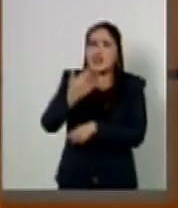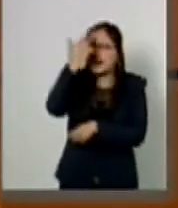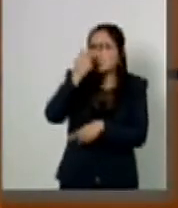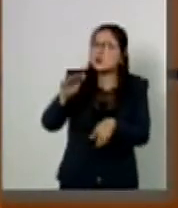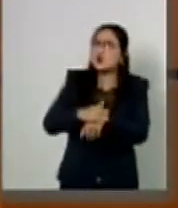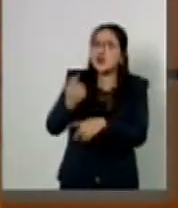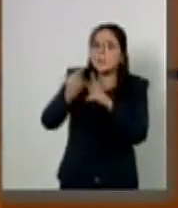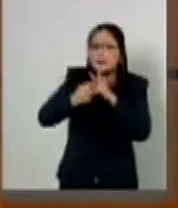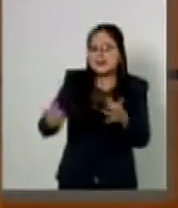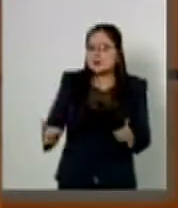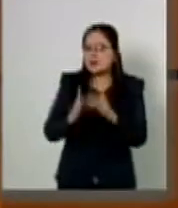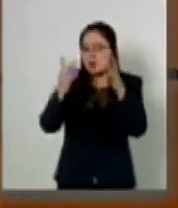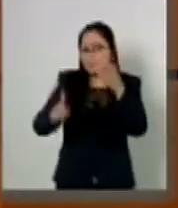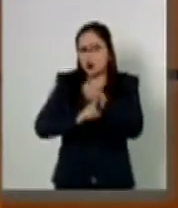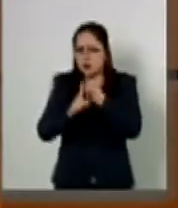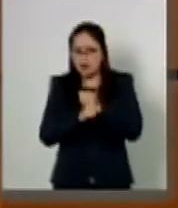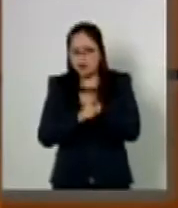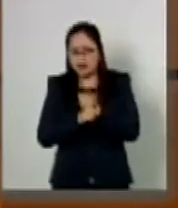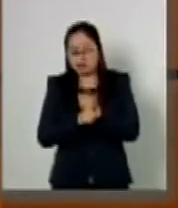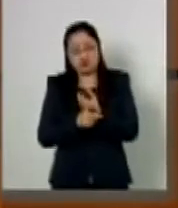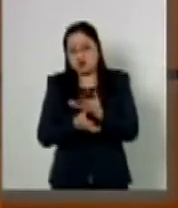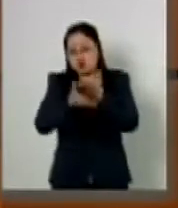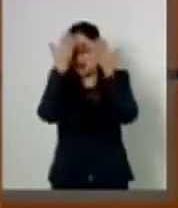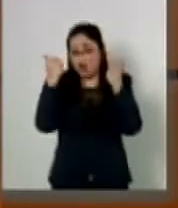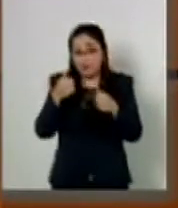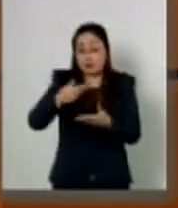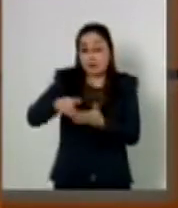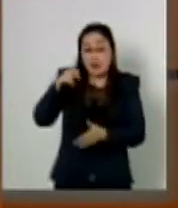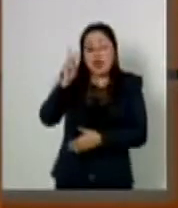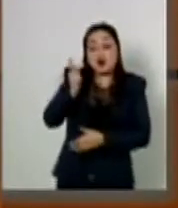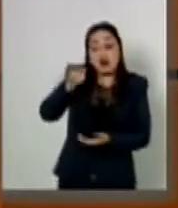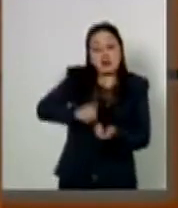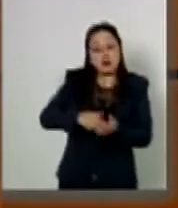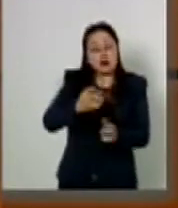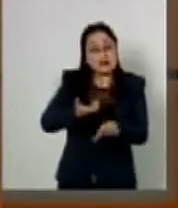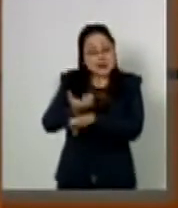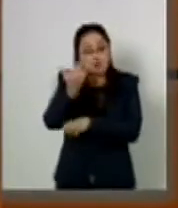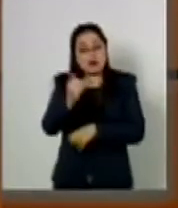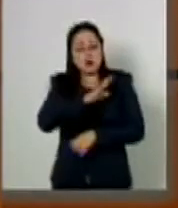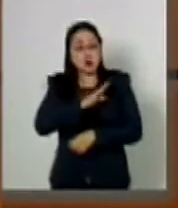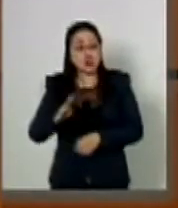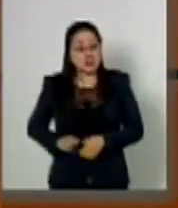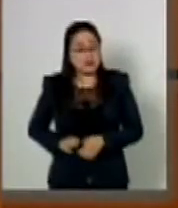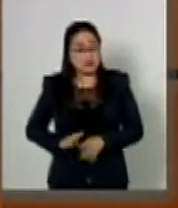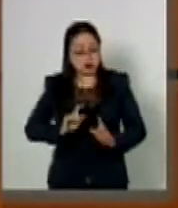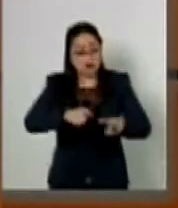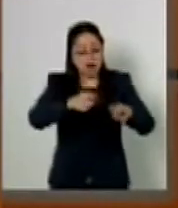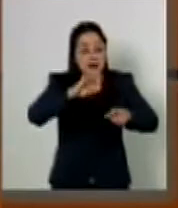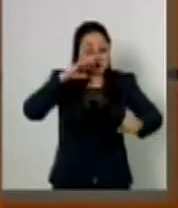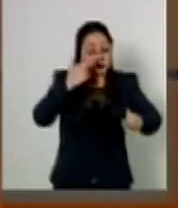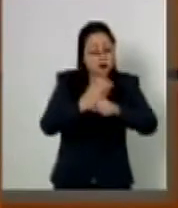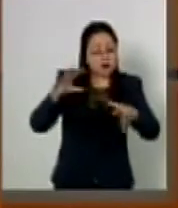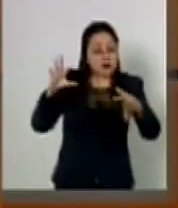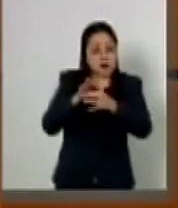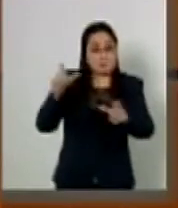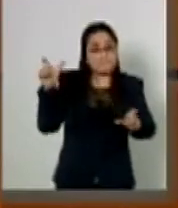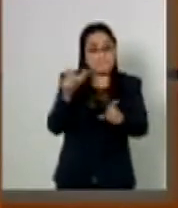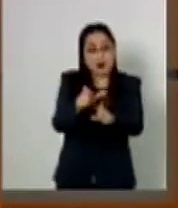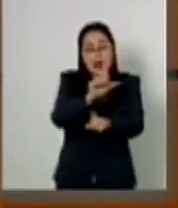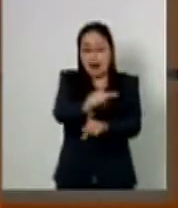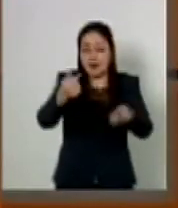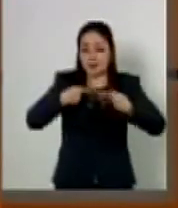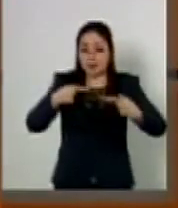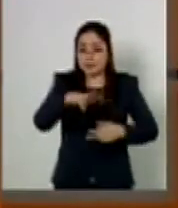pero a este momento resulta indudable que la capacidad de los estados y municipios para hacerse cargo de la tarea fundamental y primaria que